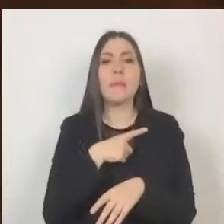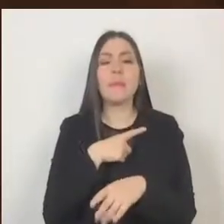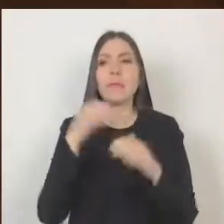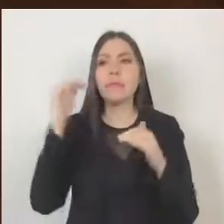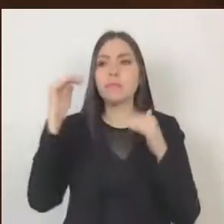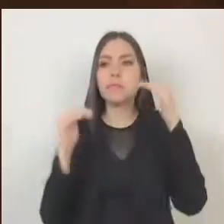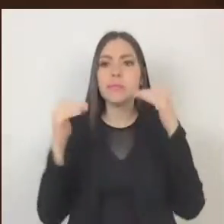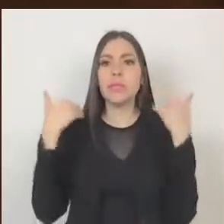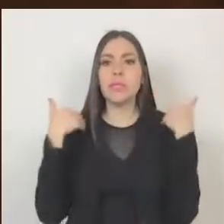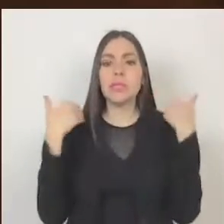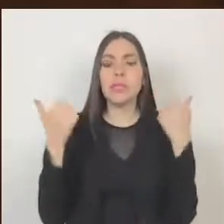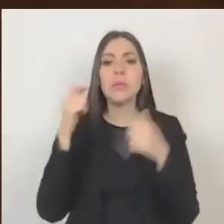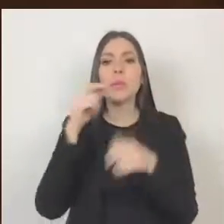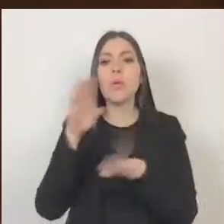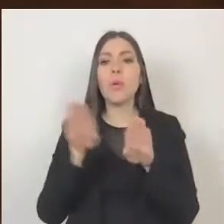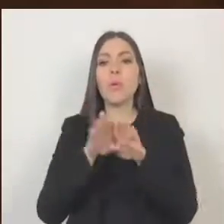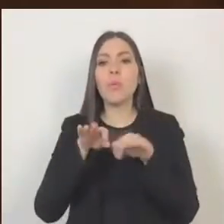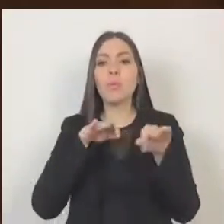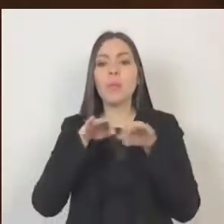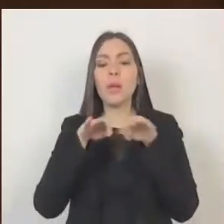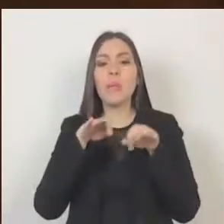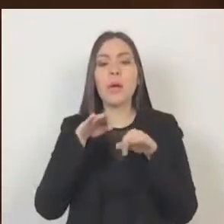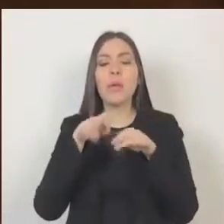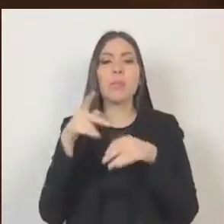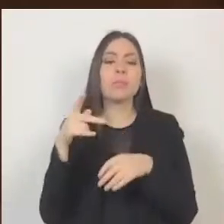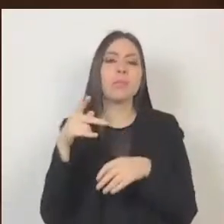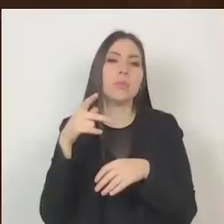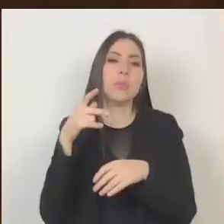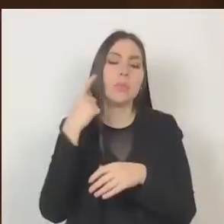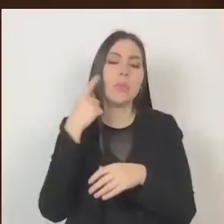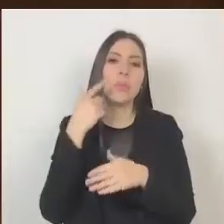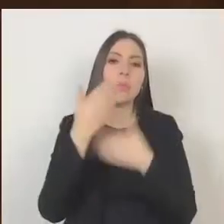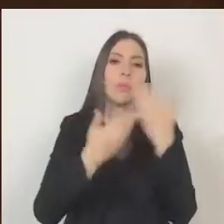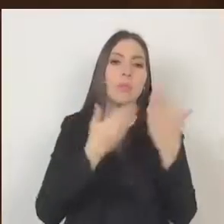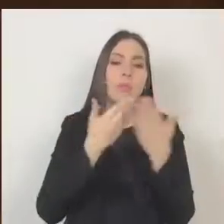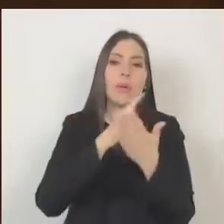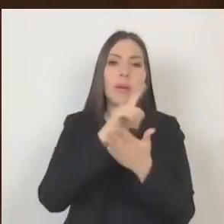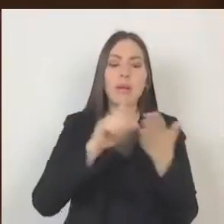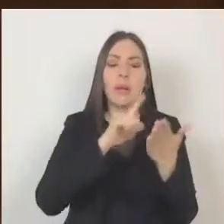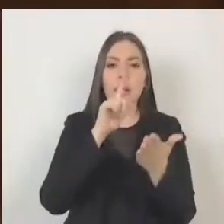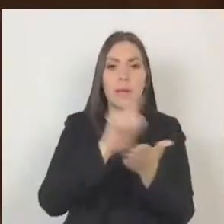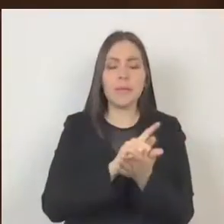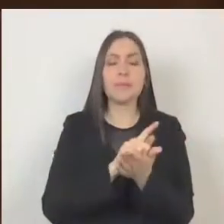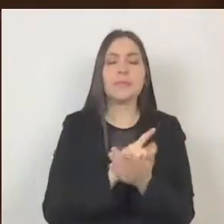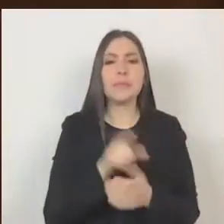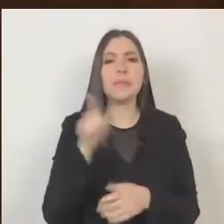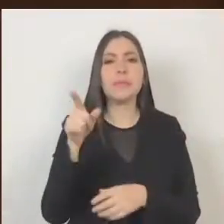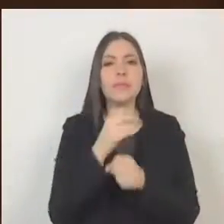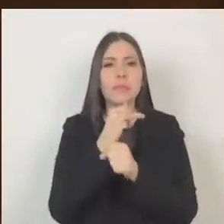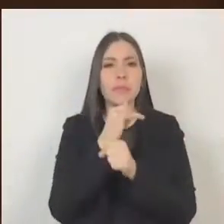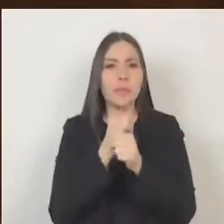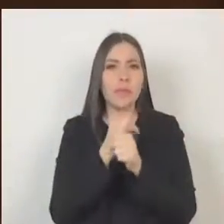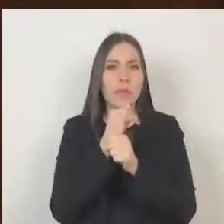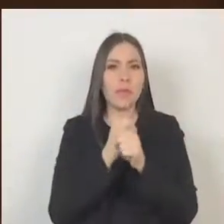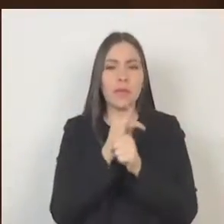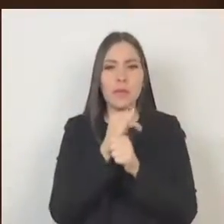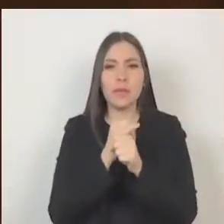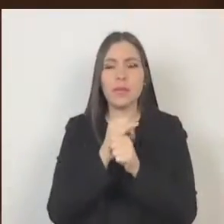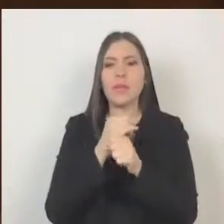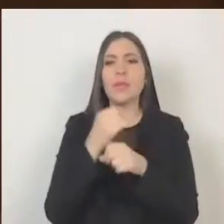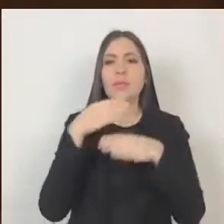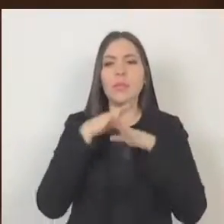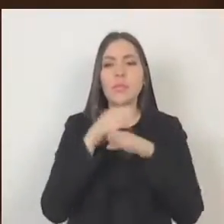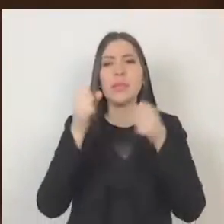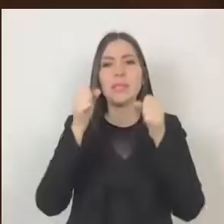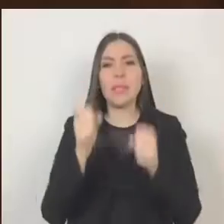en esta materia. De acuerdo con los resultados de la nueva Encuesta Nacional de Seguridad Pública Urbana,